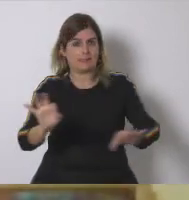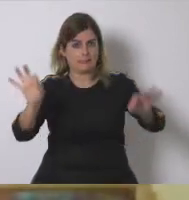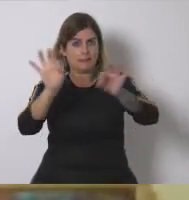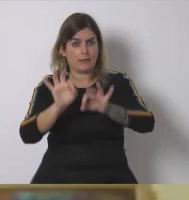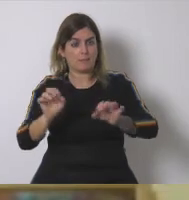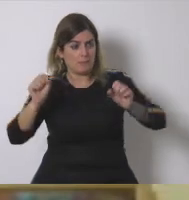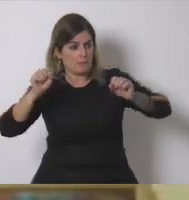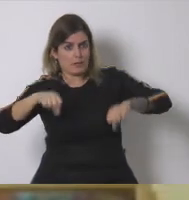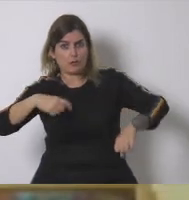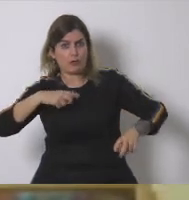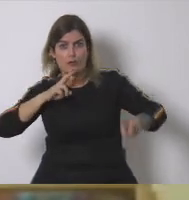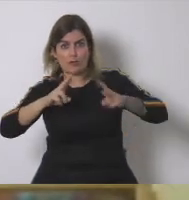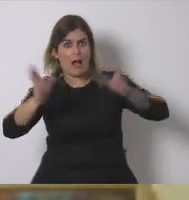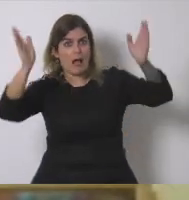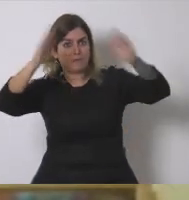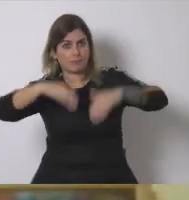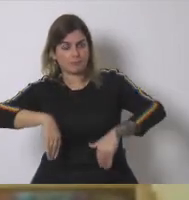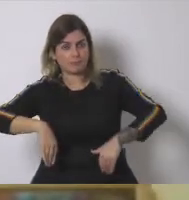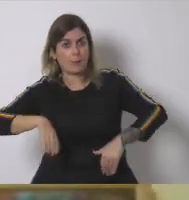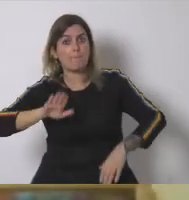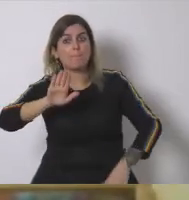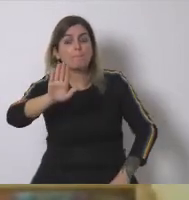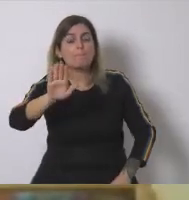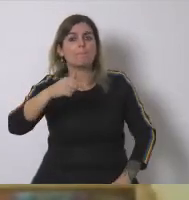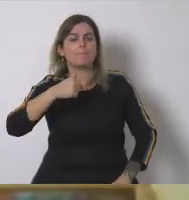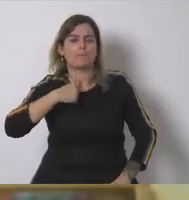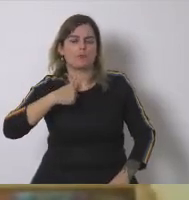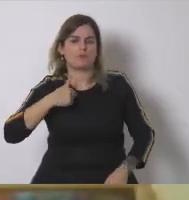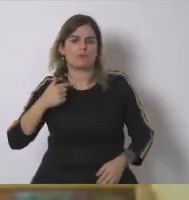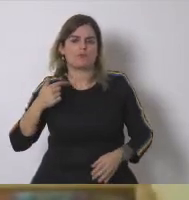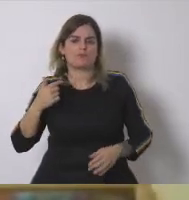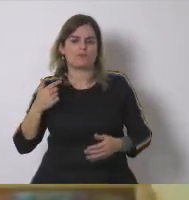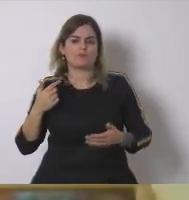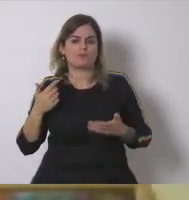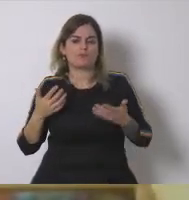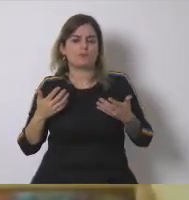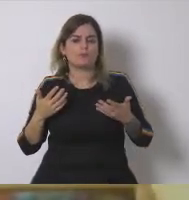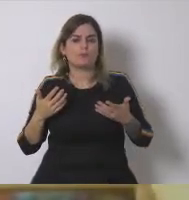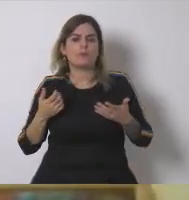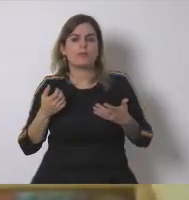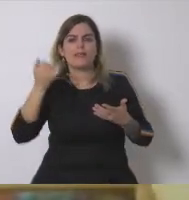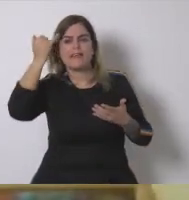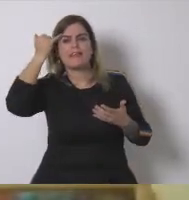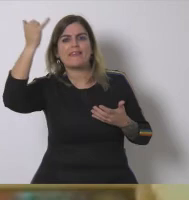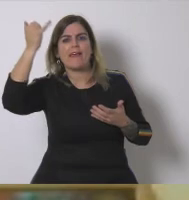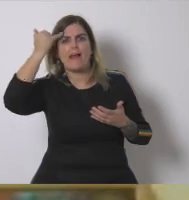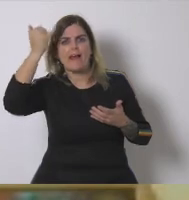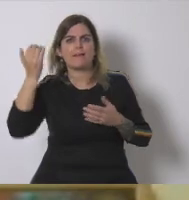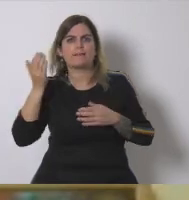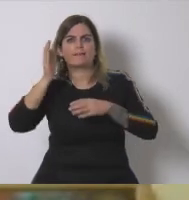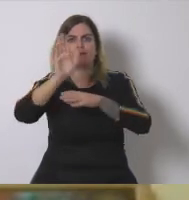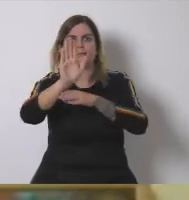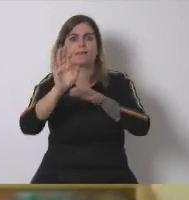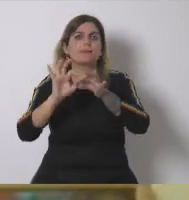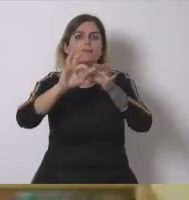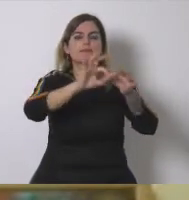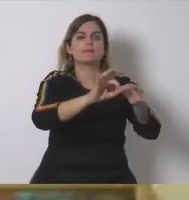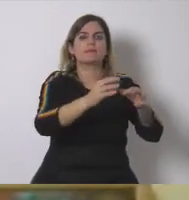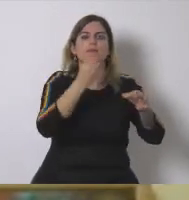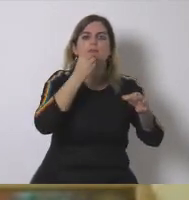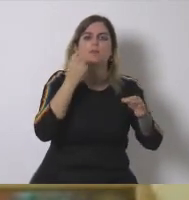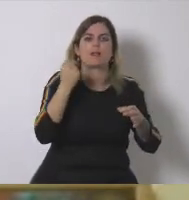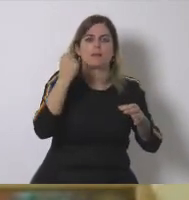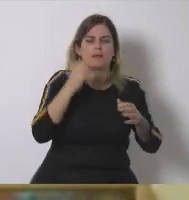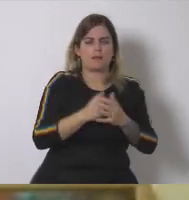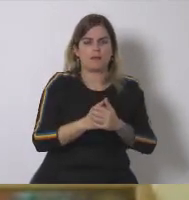presentado ninguna respuesta claro porque no la tengo pero si quiero trasladar algunas ideas desde